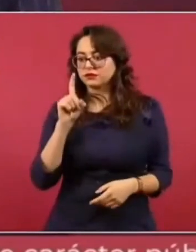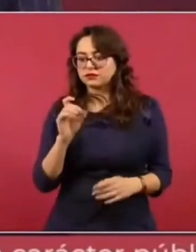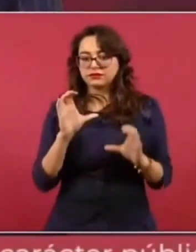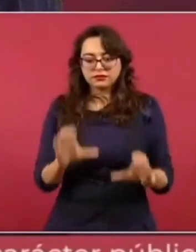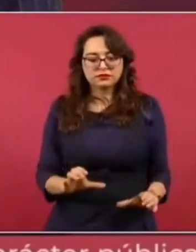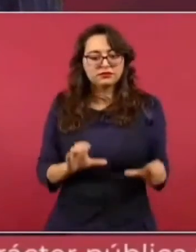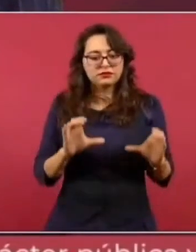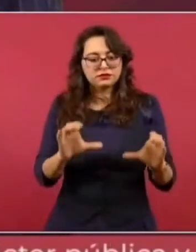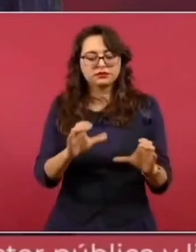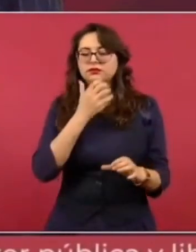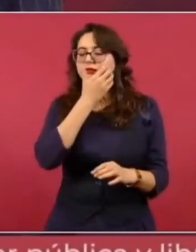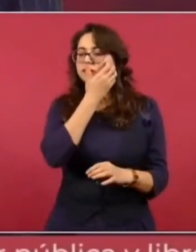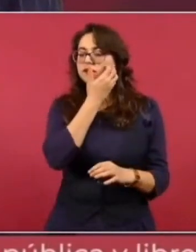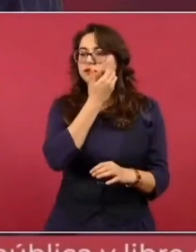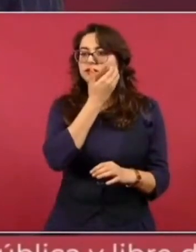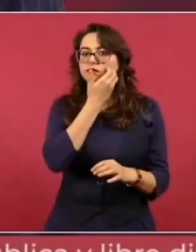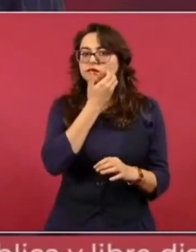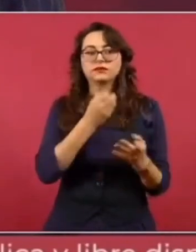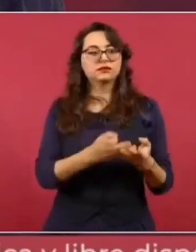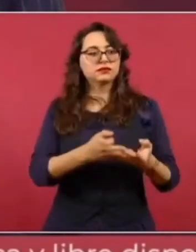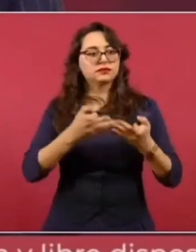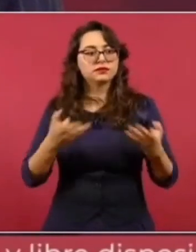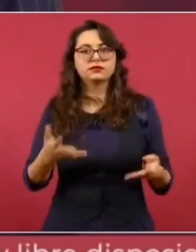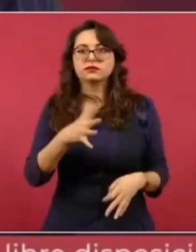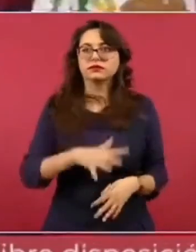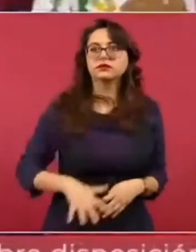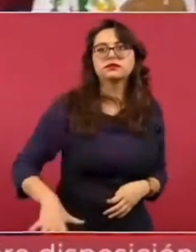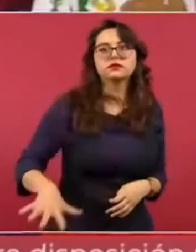que defender el territorio.